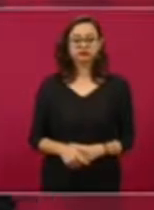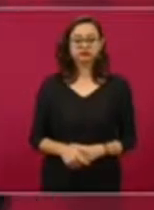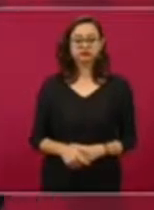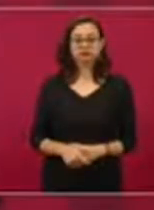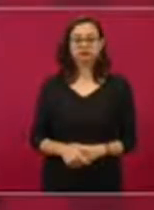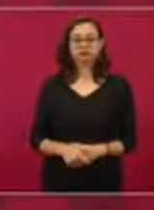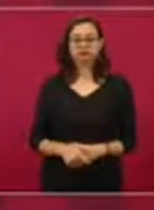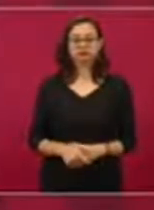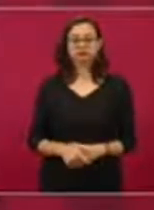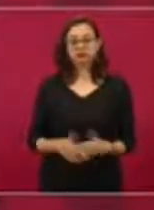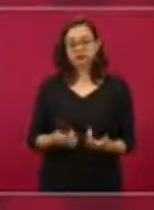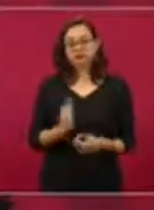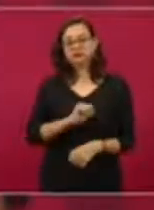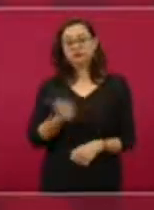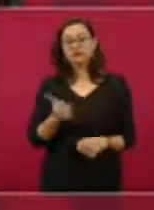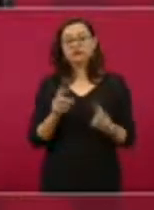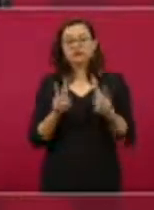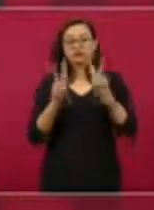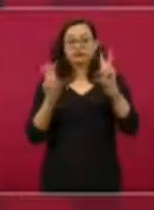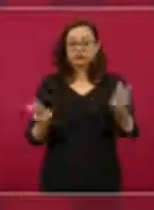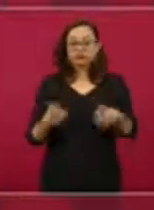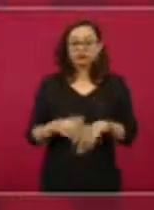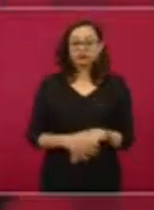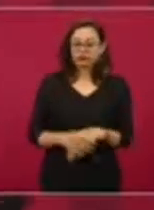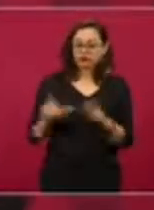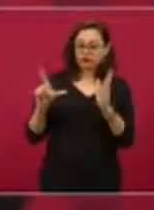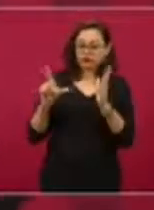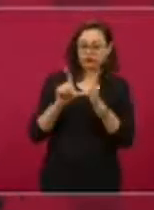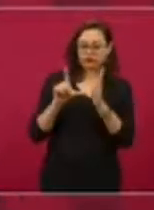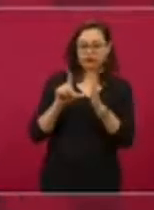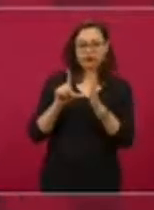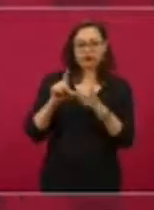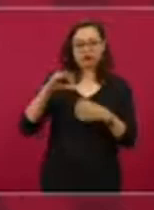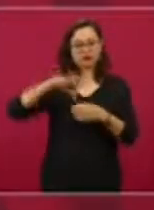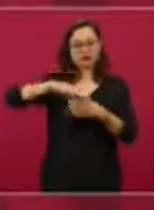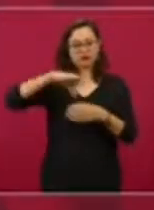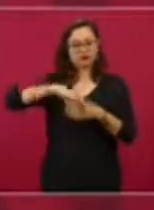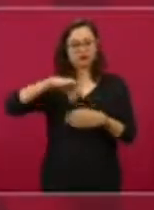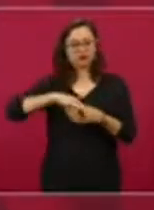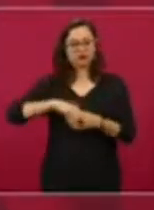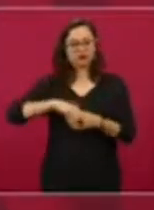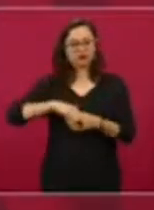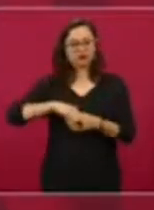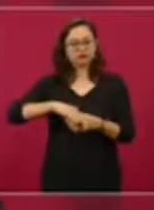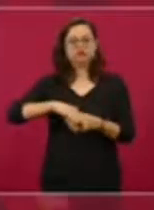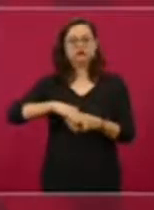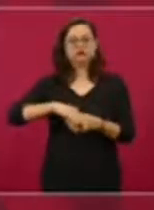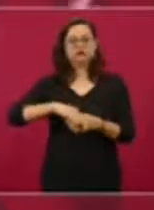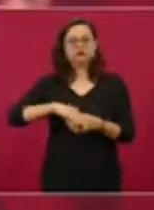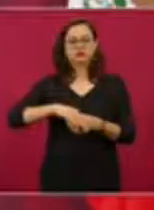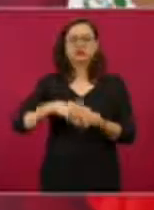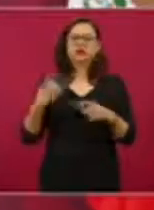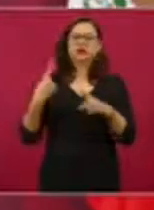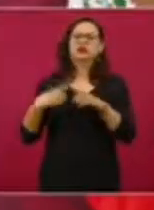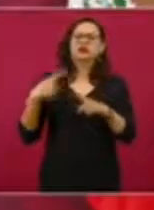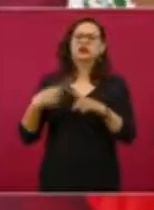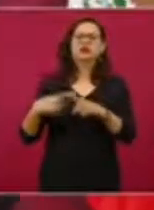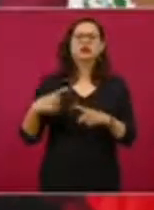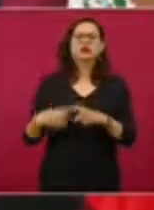de la credencial, revisar eso,